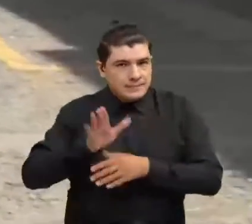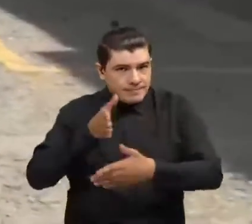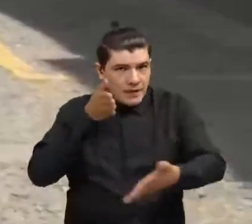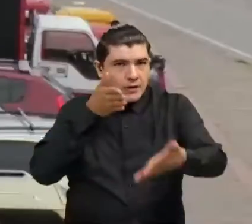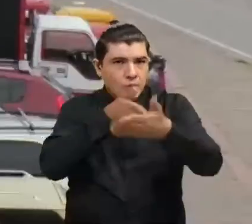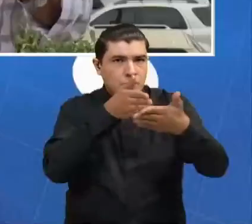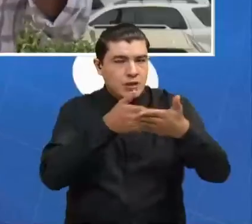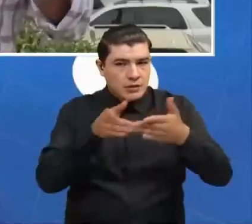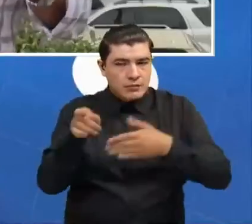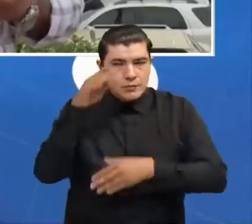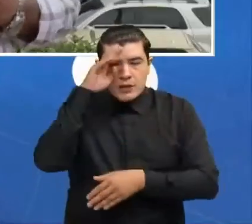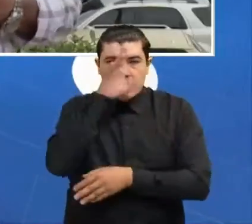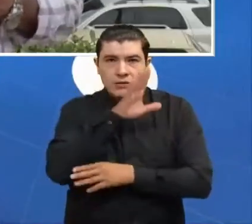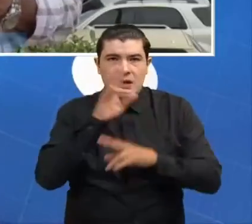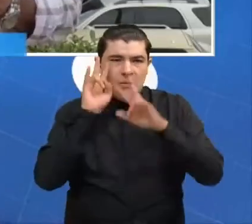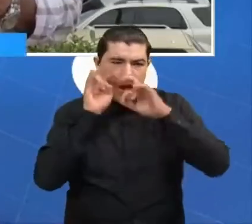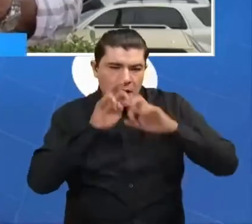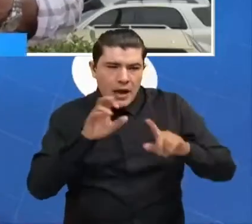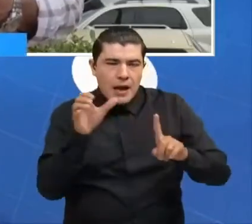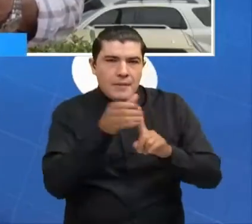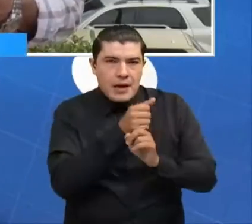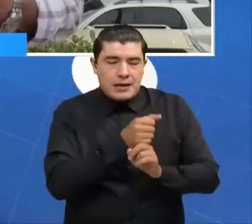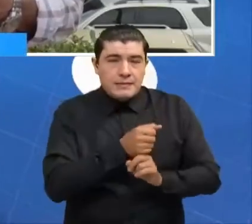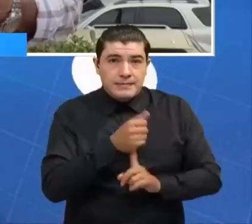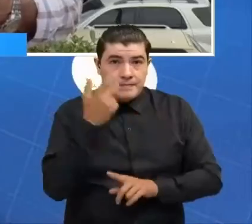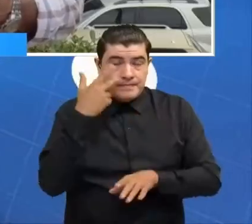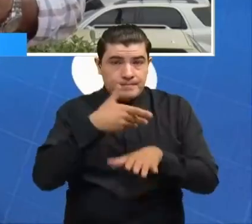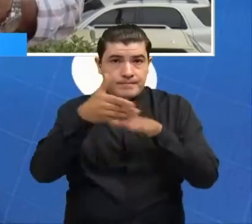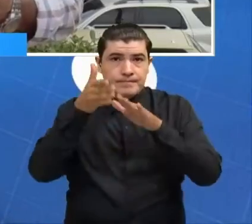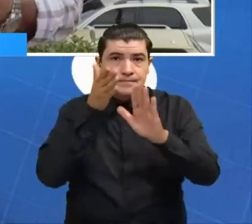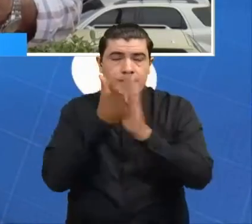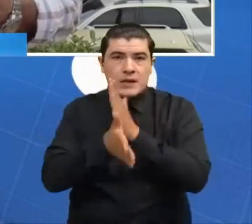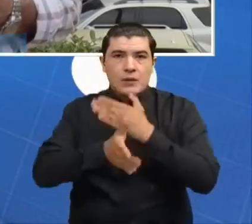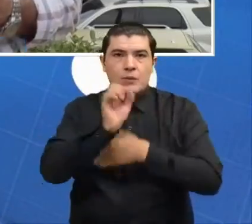investigaciones. Desde Málaga, Pedro Manrique para Oriente Noticias, estamos informando. Gracias.